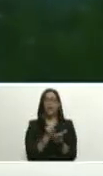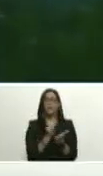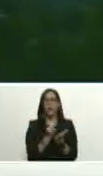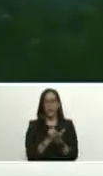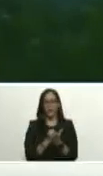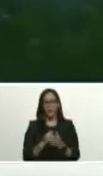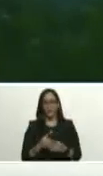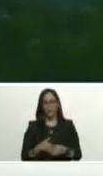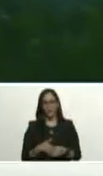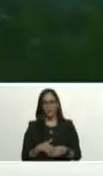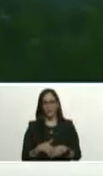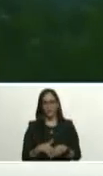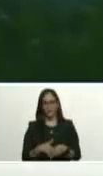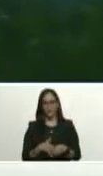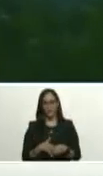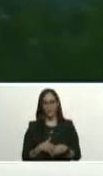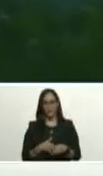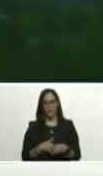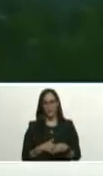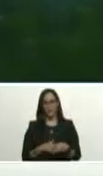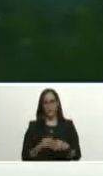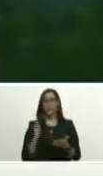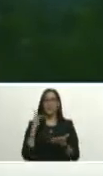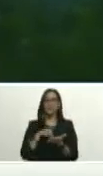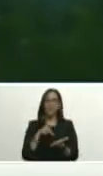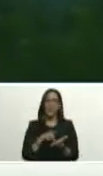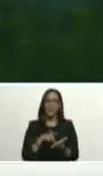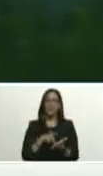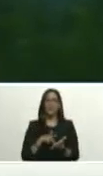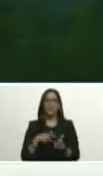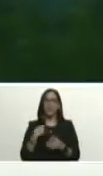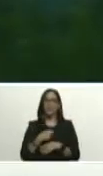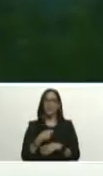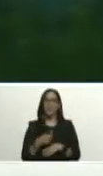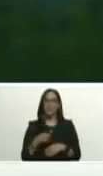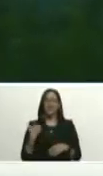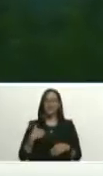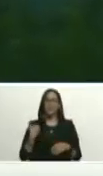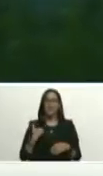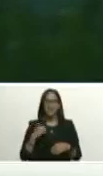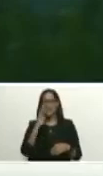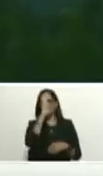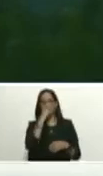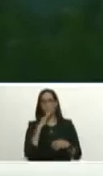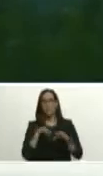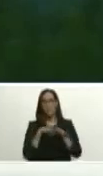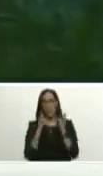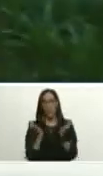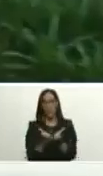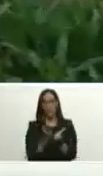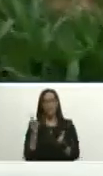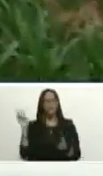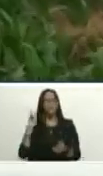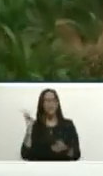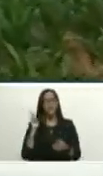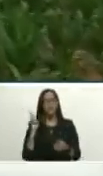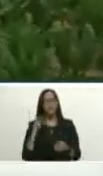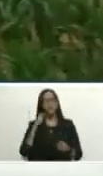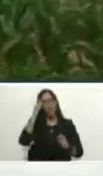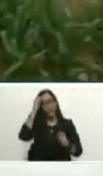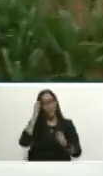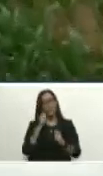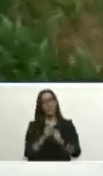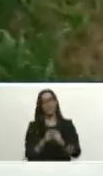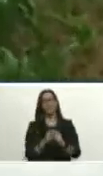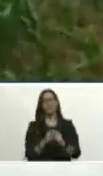porque vienen a invertir de Argentina de Brasil y del mundo Venezuela es la esperanza de